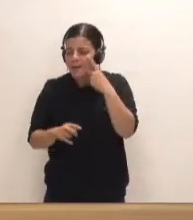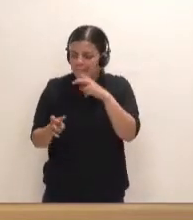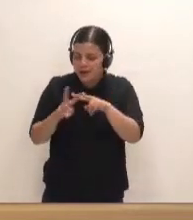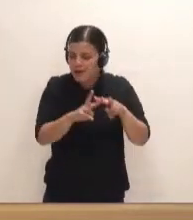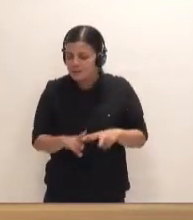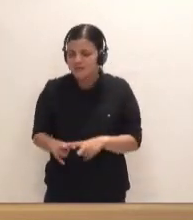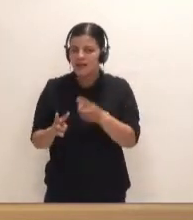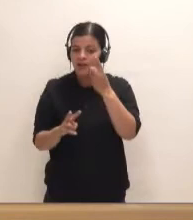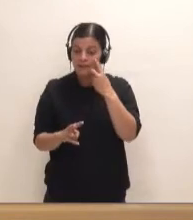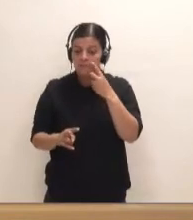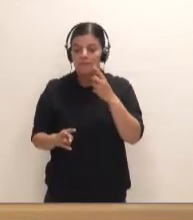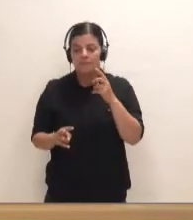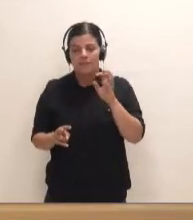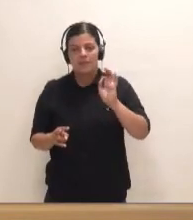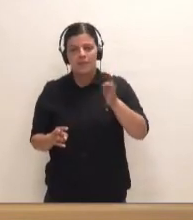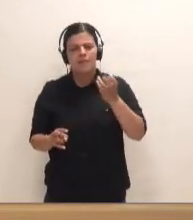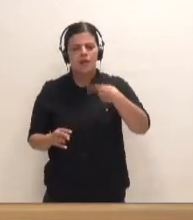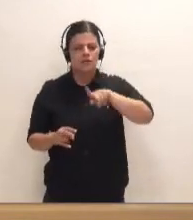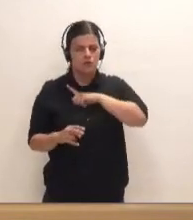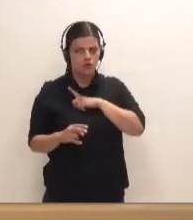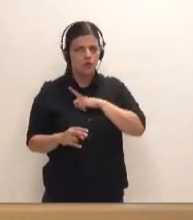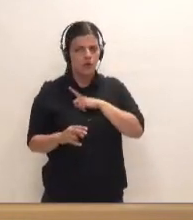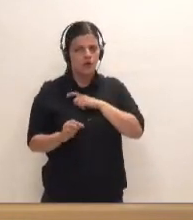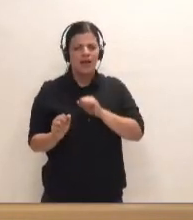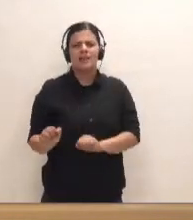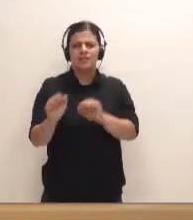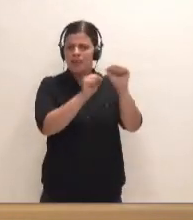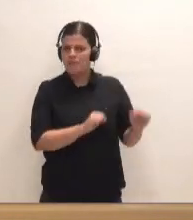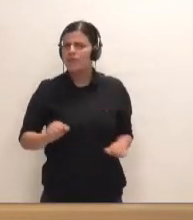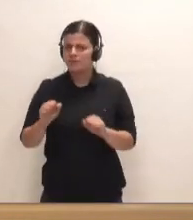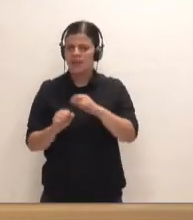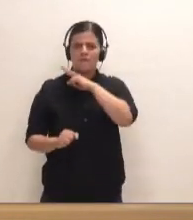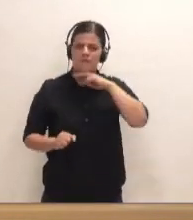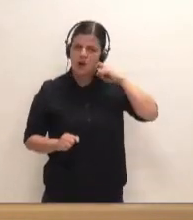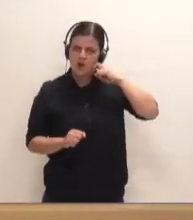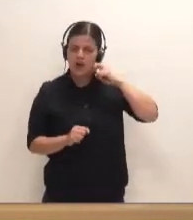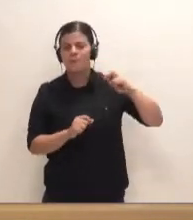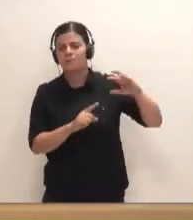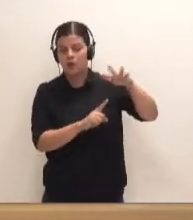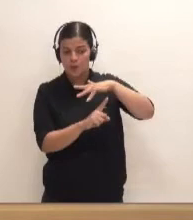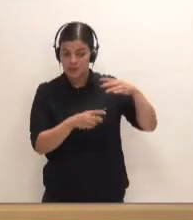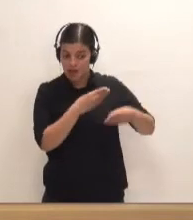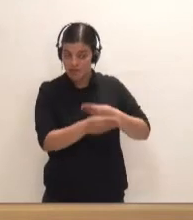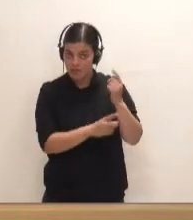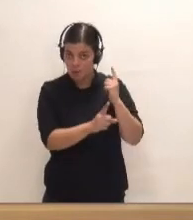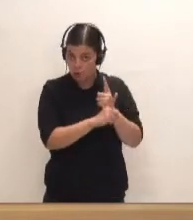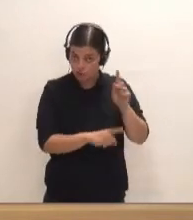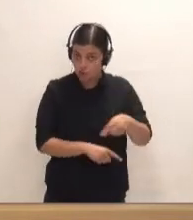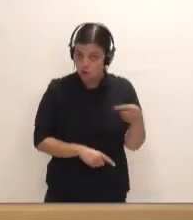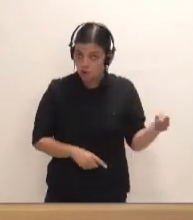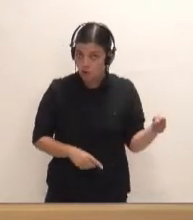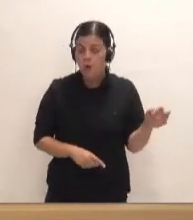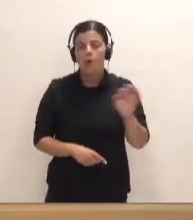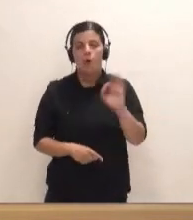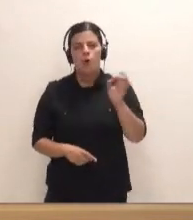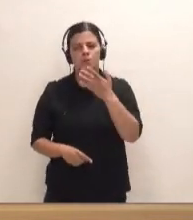si de verdad estamos yendo en contra de esa defensa que estamos haciendo de los valores medioambientales. Si aunque se produzcan elementos